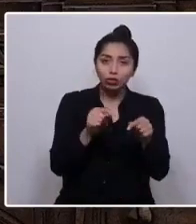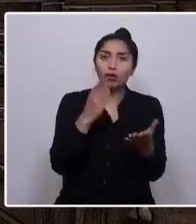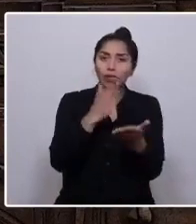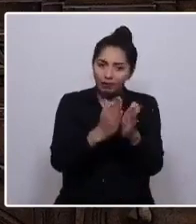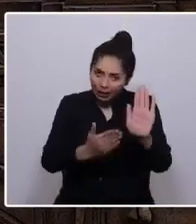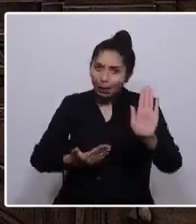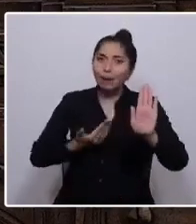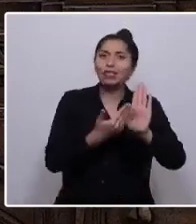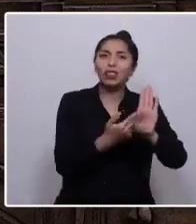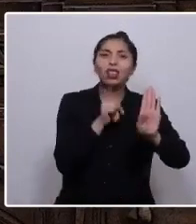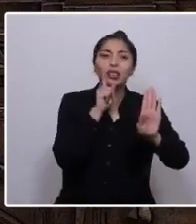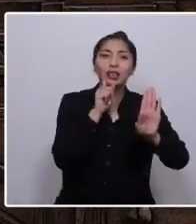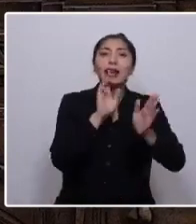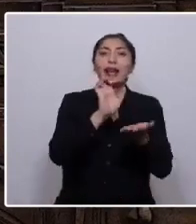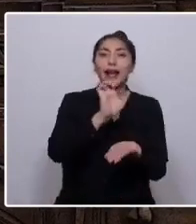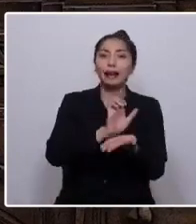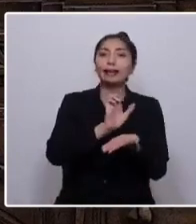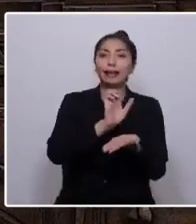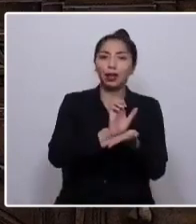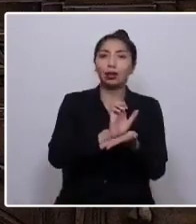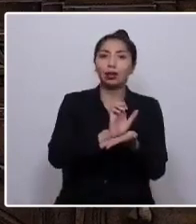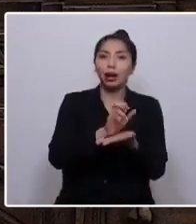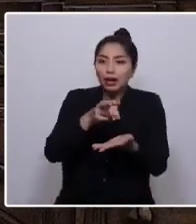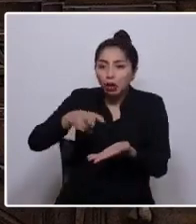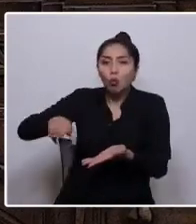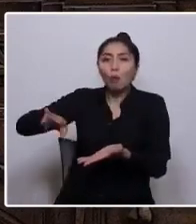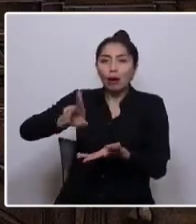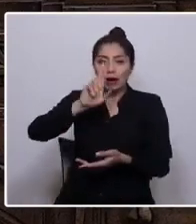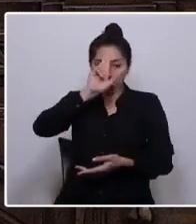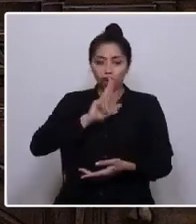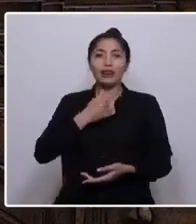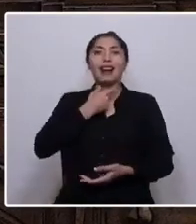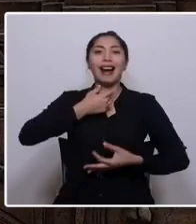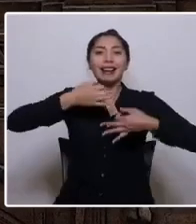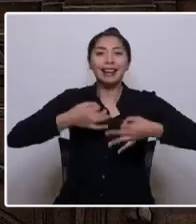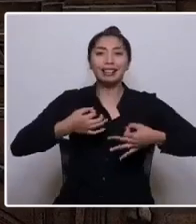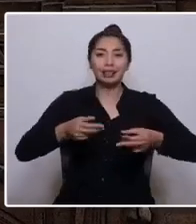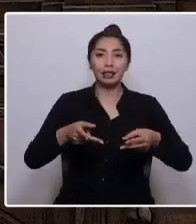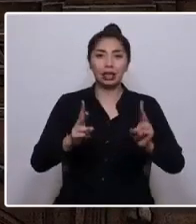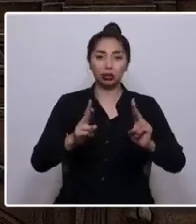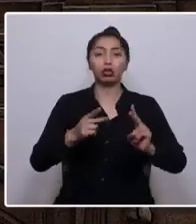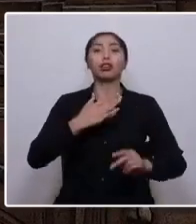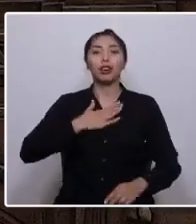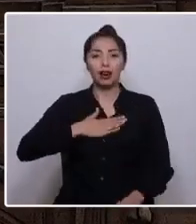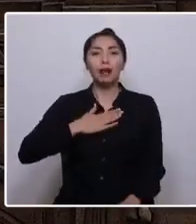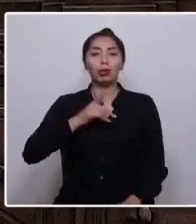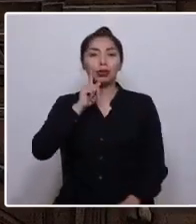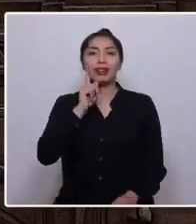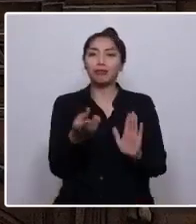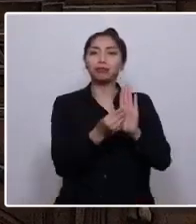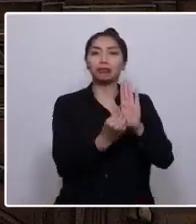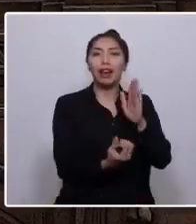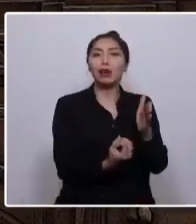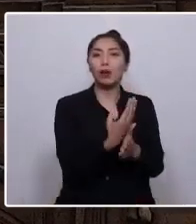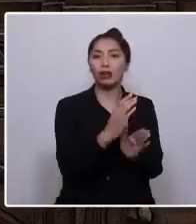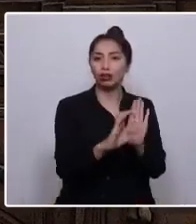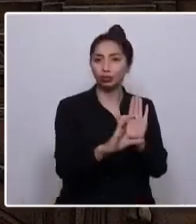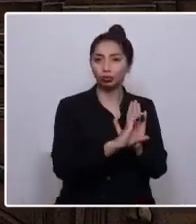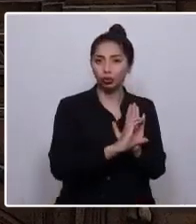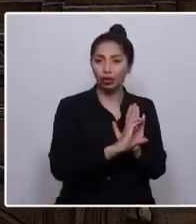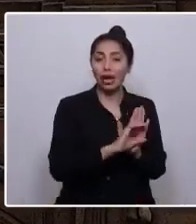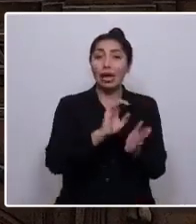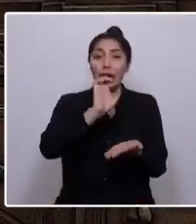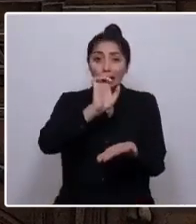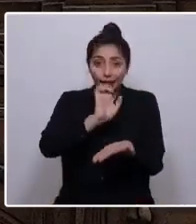un Estado que recupere el rol garante de derechos que deseamos consagrar en la nueva constitución. Un Estado